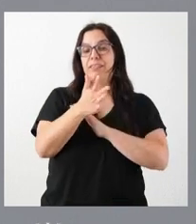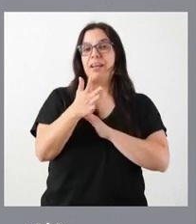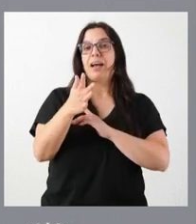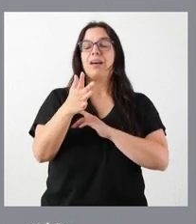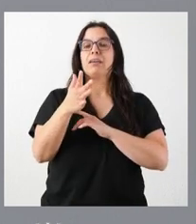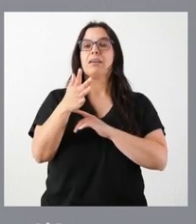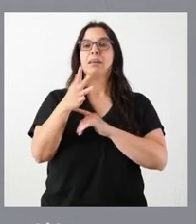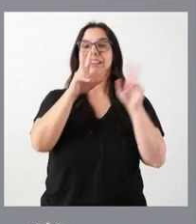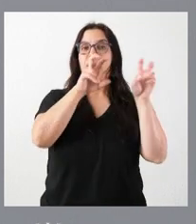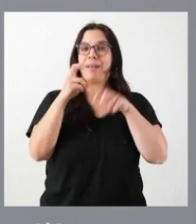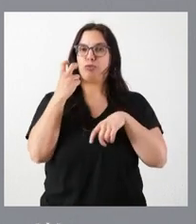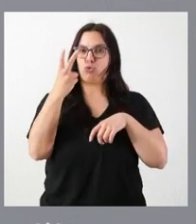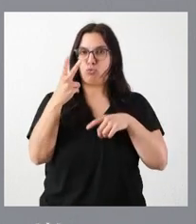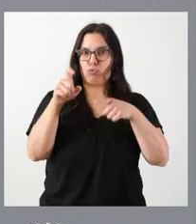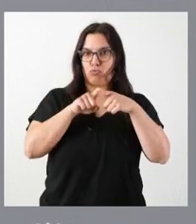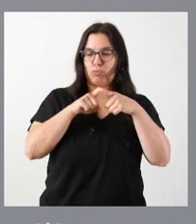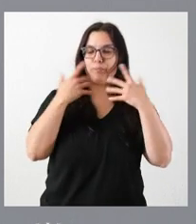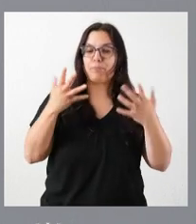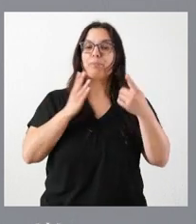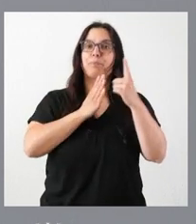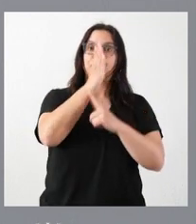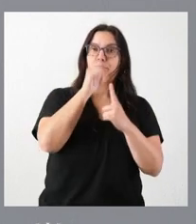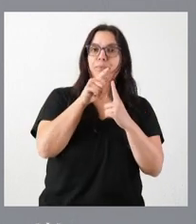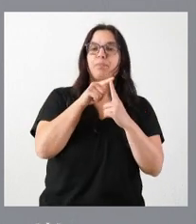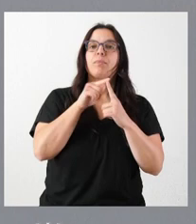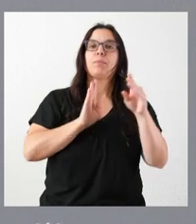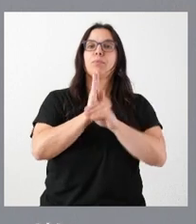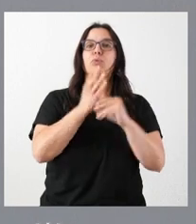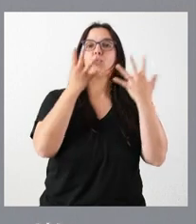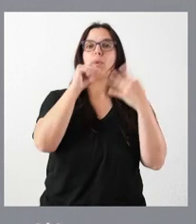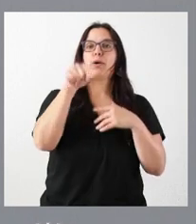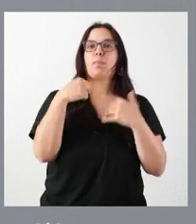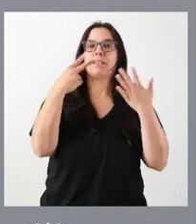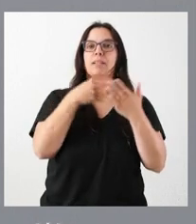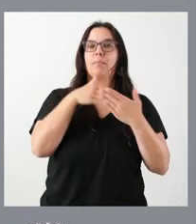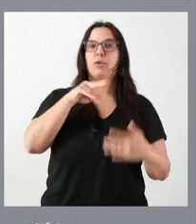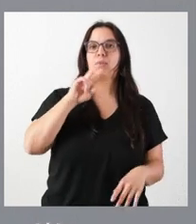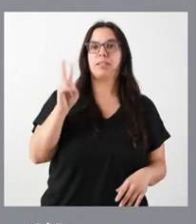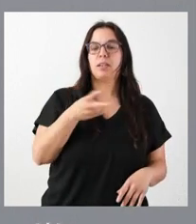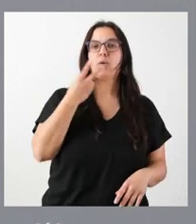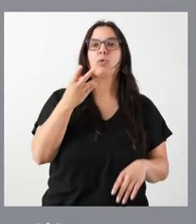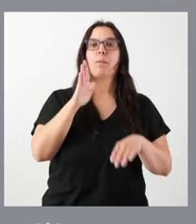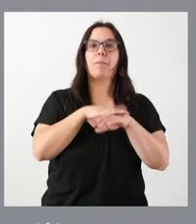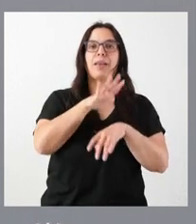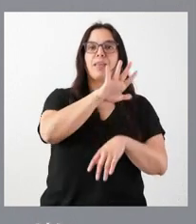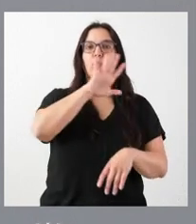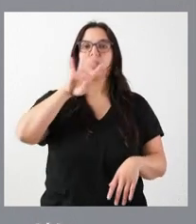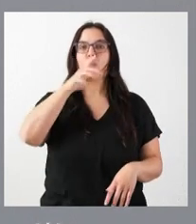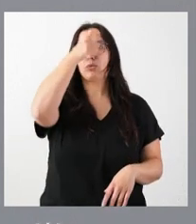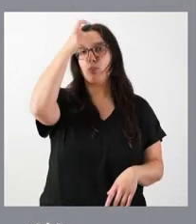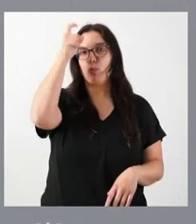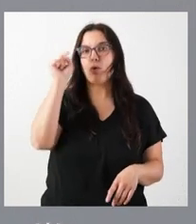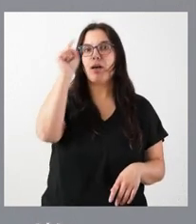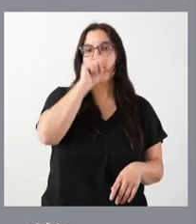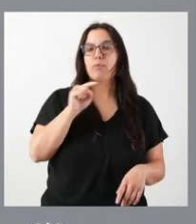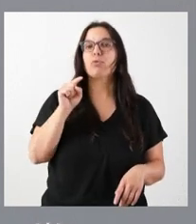de asuntos. Por un lado, una inversión de 9,7 millones de euros para 54 municipios